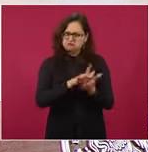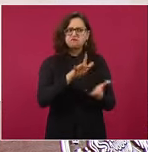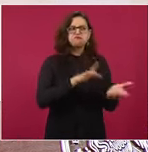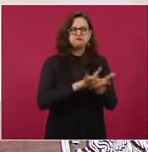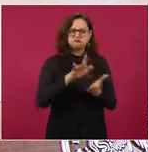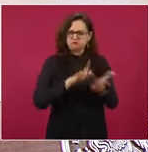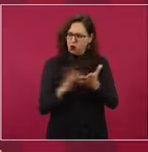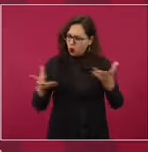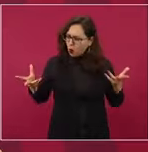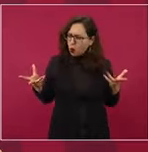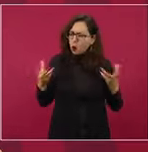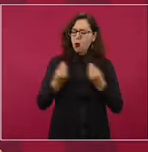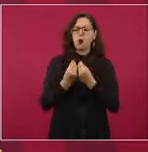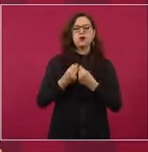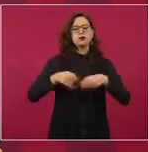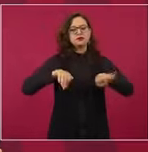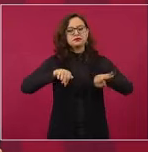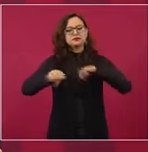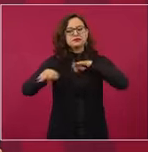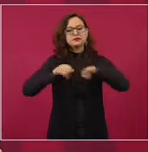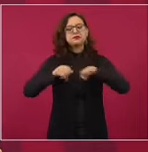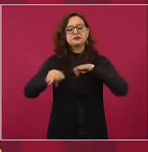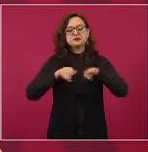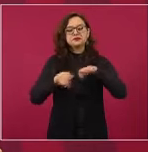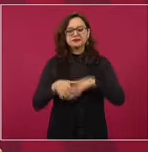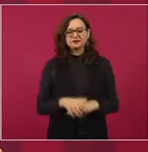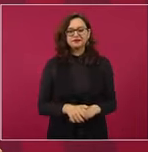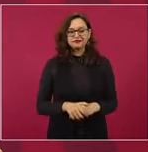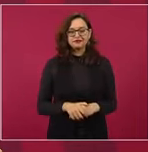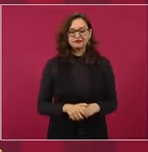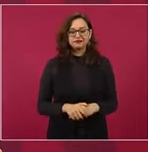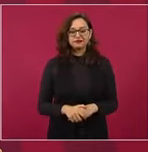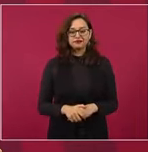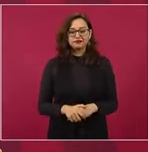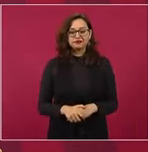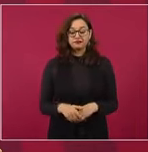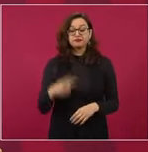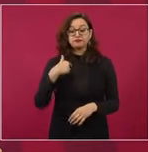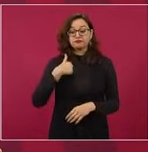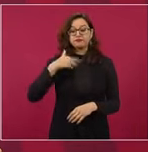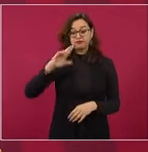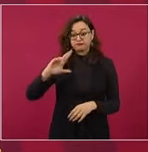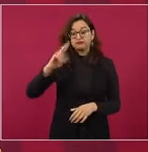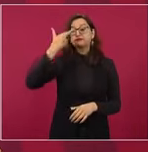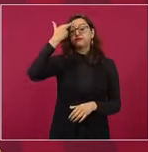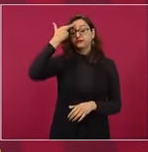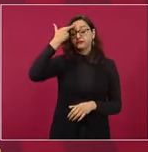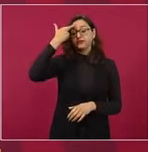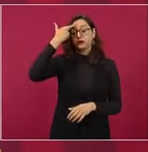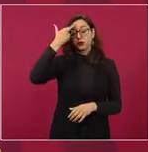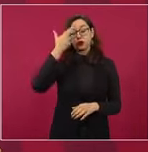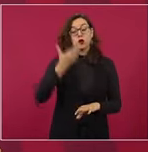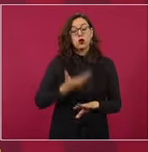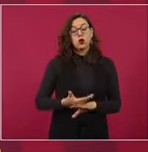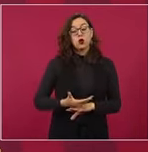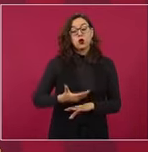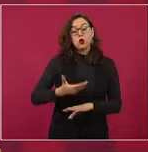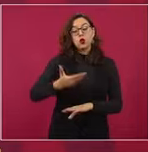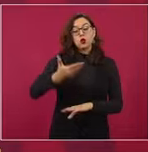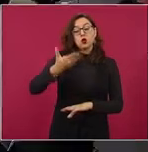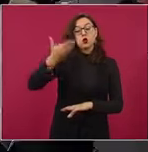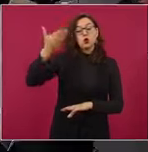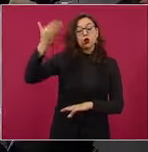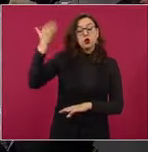Y les recordaba yo que hace 100 años, poco